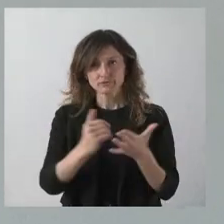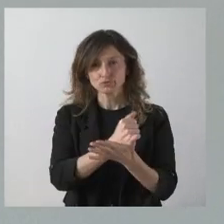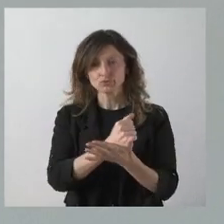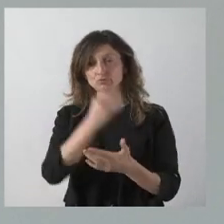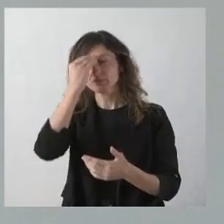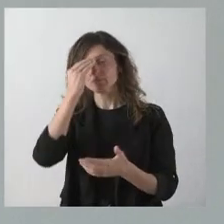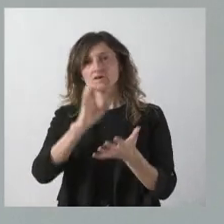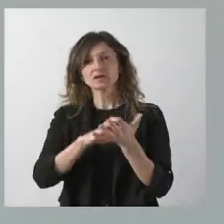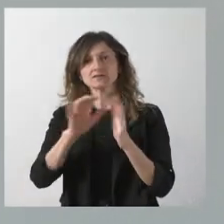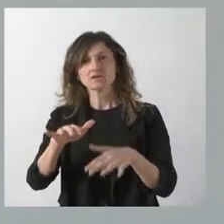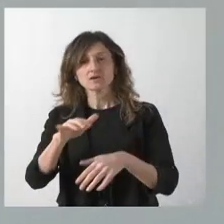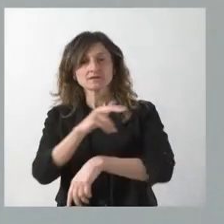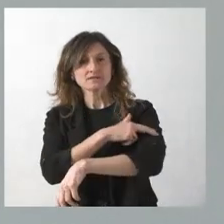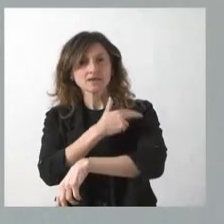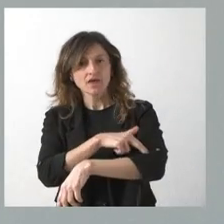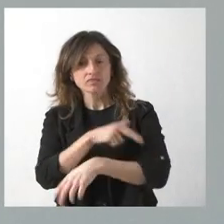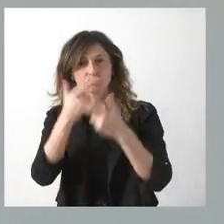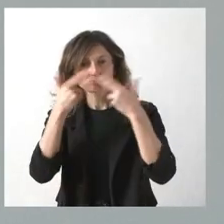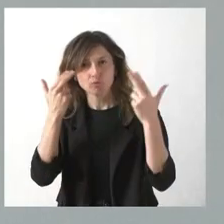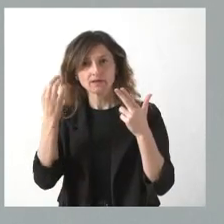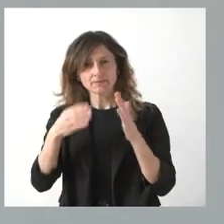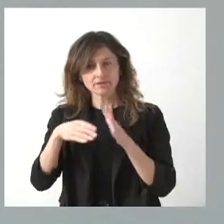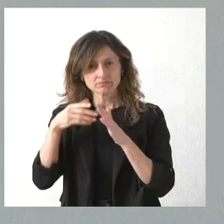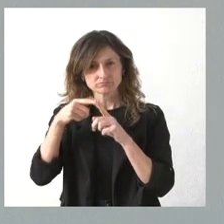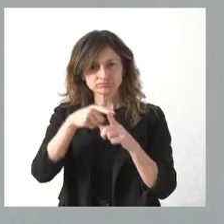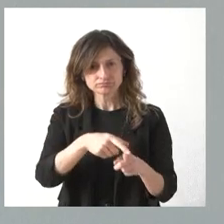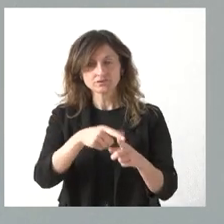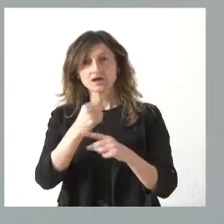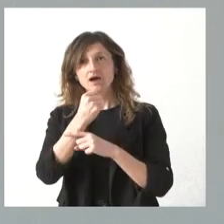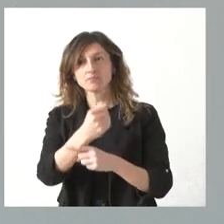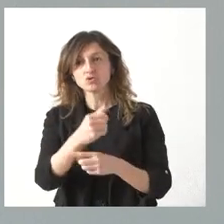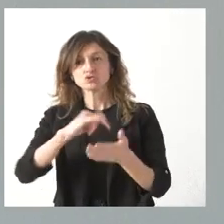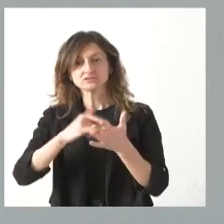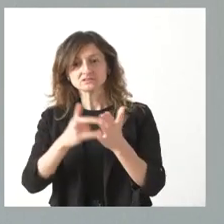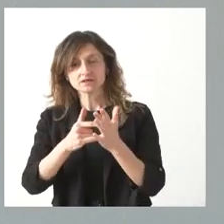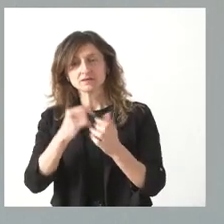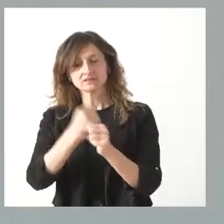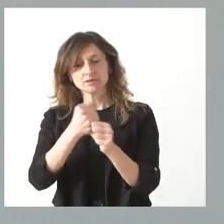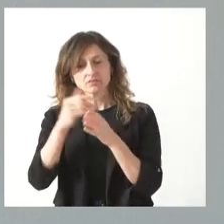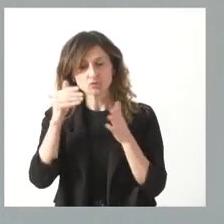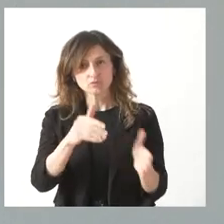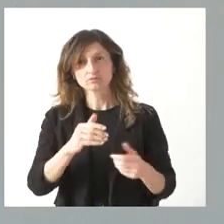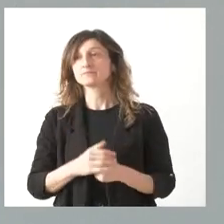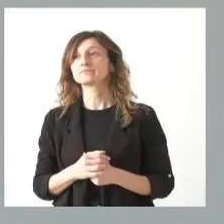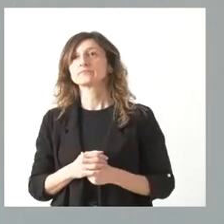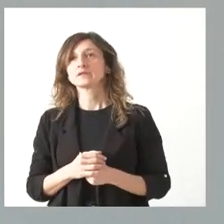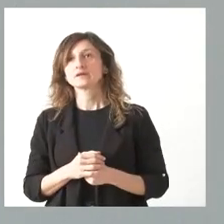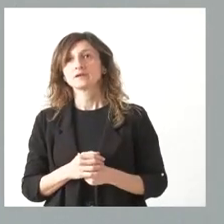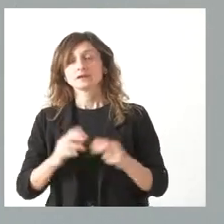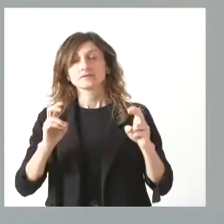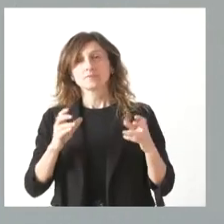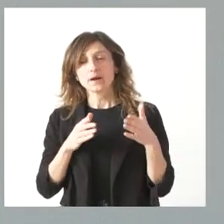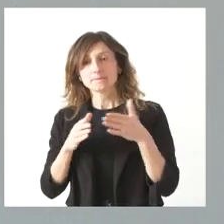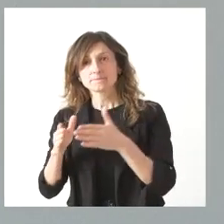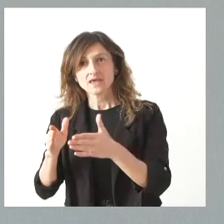Castilla y León tenemos una muy buena sanidad pública y hay seguir en esa dirección, reforzando los sistemas, trabajando en esa dirección. No contemplamos, por tanto, la vía del